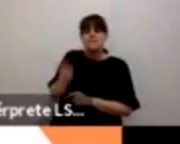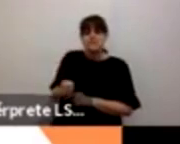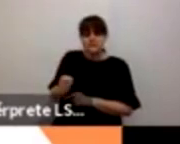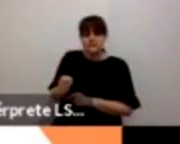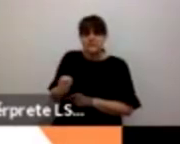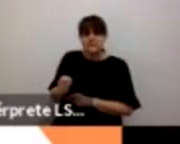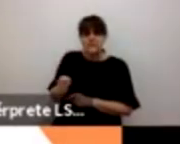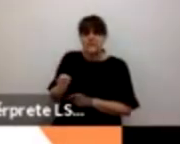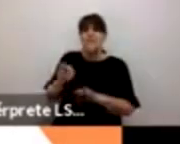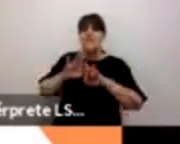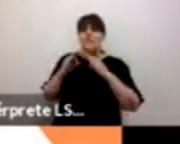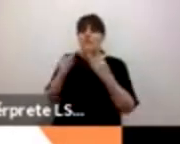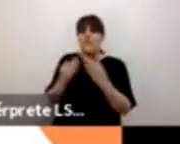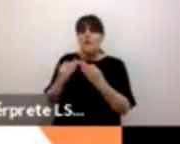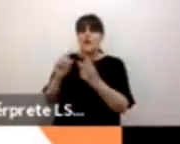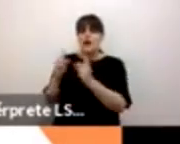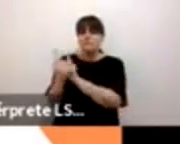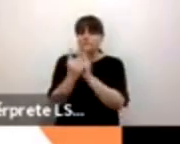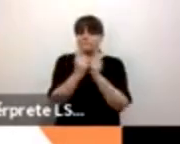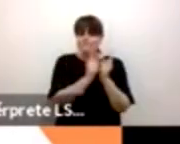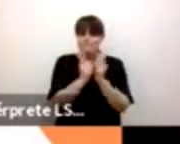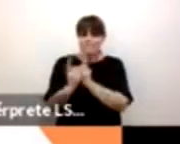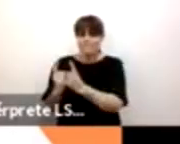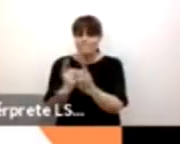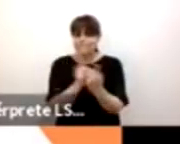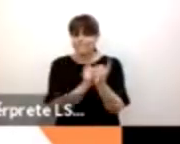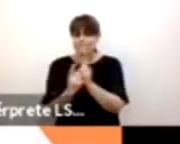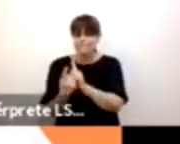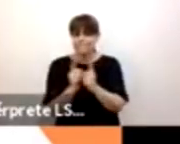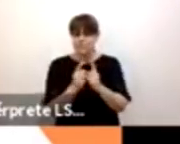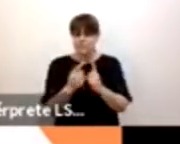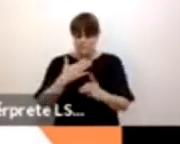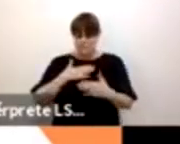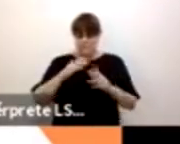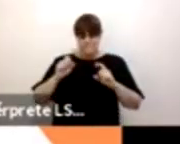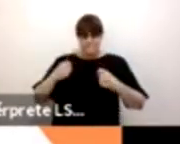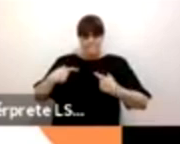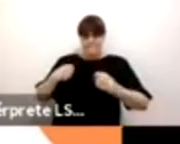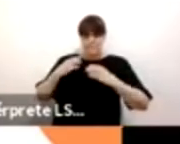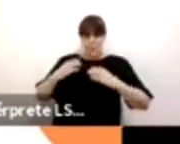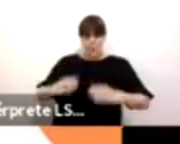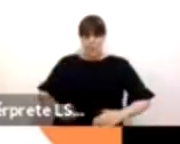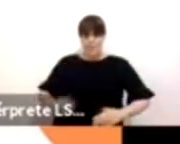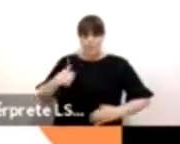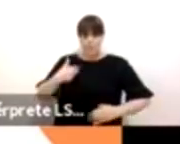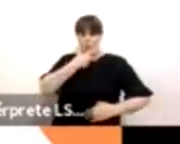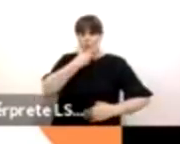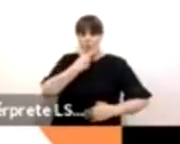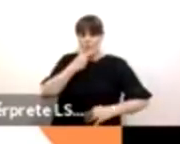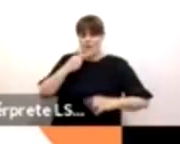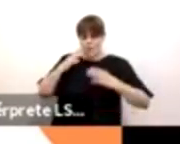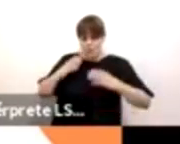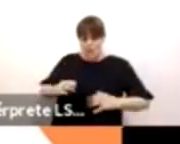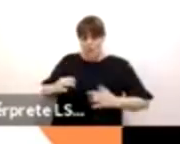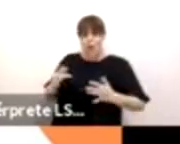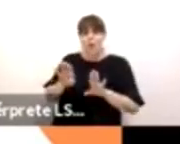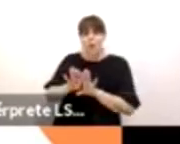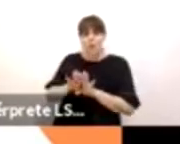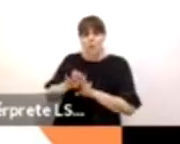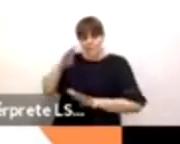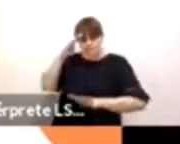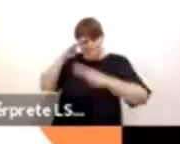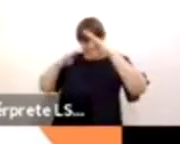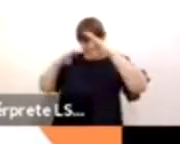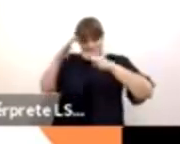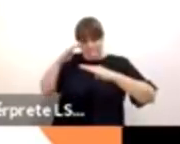relacionarse yo como hombre con mi propio cuerpo, yo como hombre con mis demás colegas hombres y sobre todo yo como